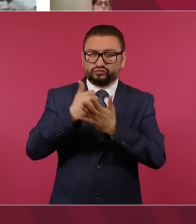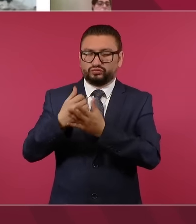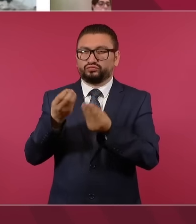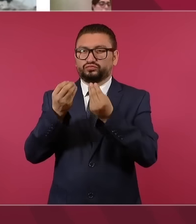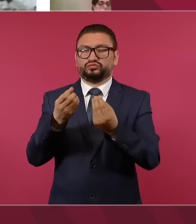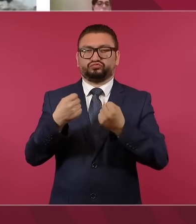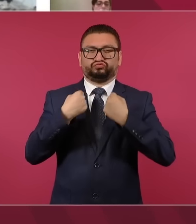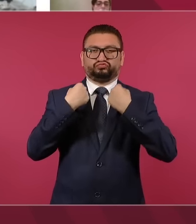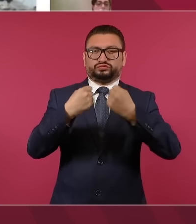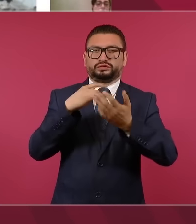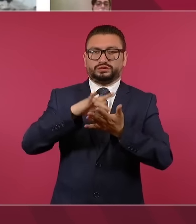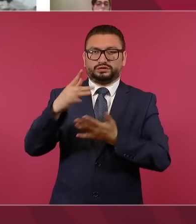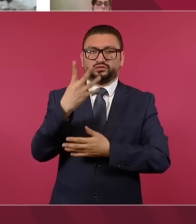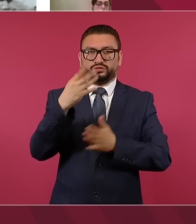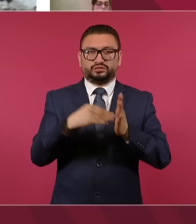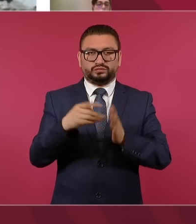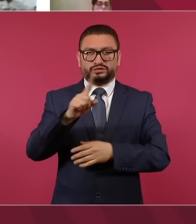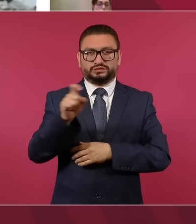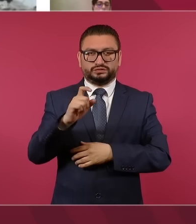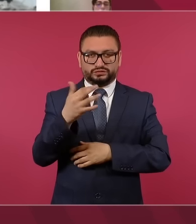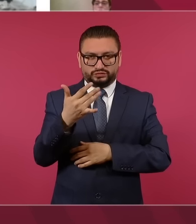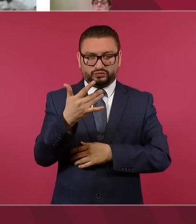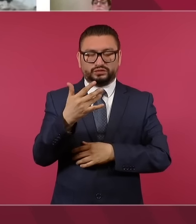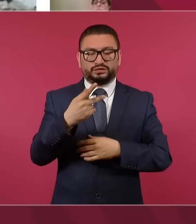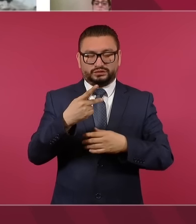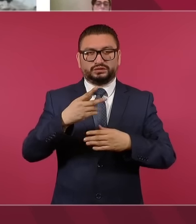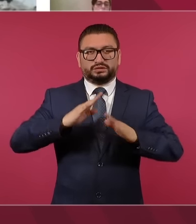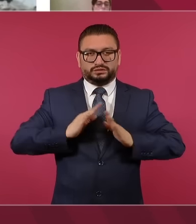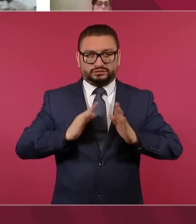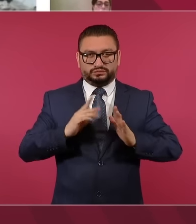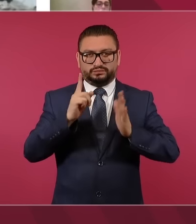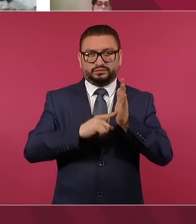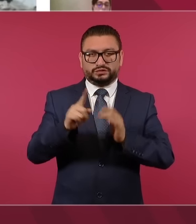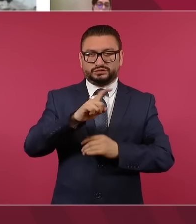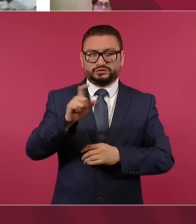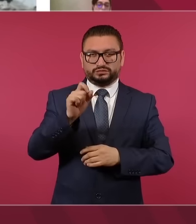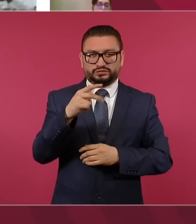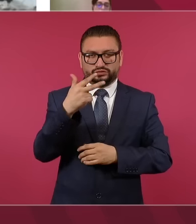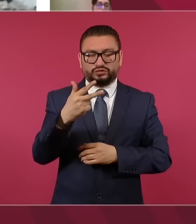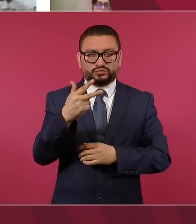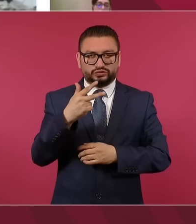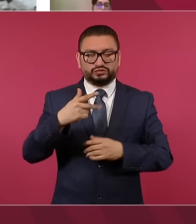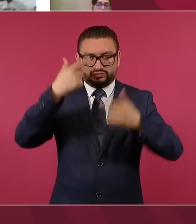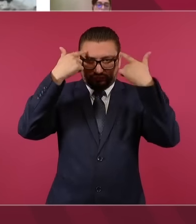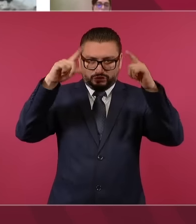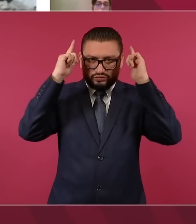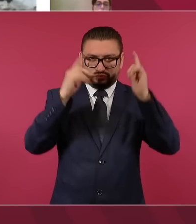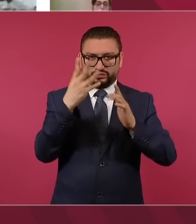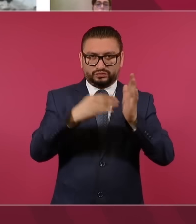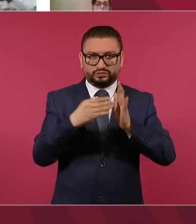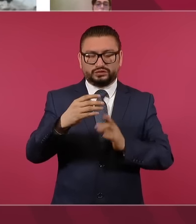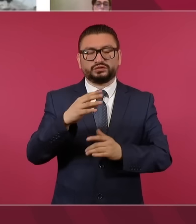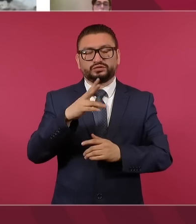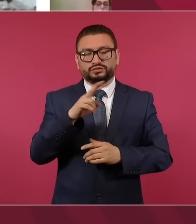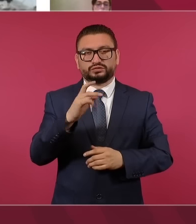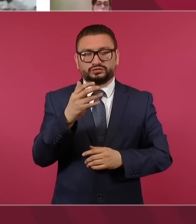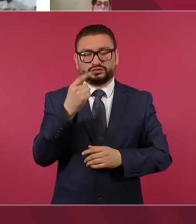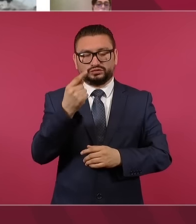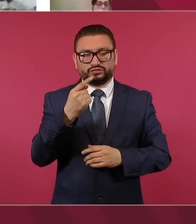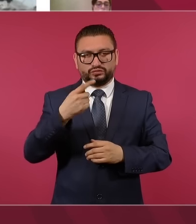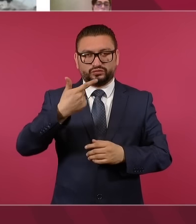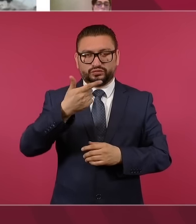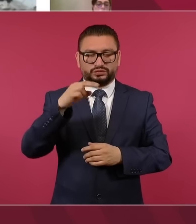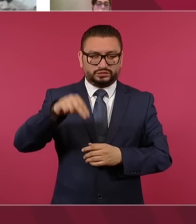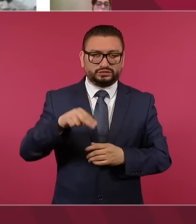señor presidente. 4.150 elementos de Sedena, 1.128 de Marina, 4.451 de Guardia Nacional. Un